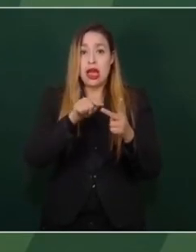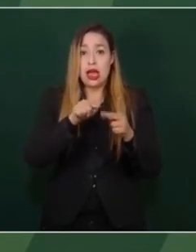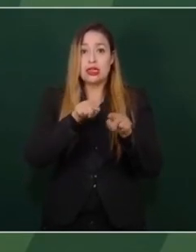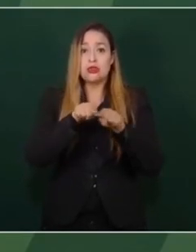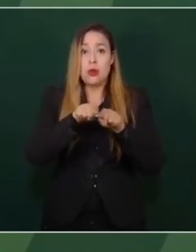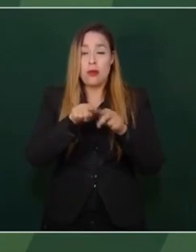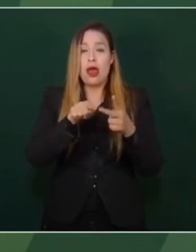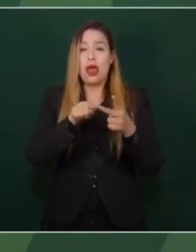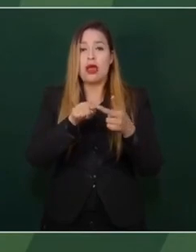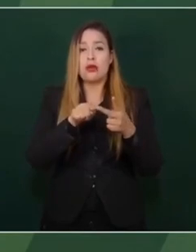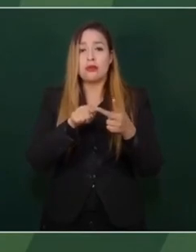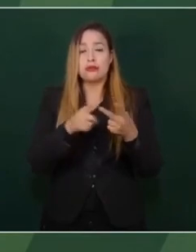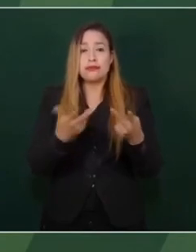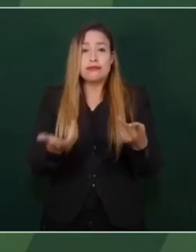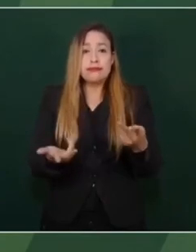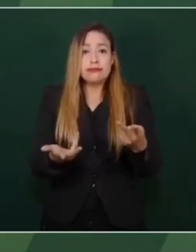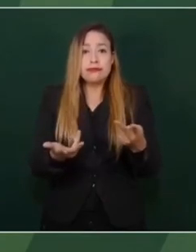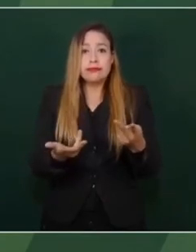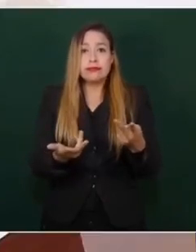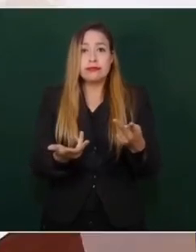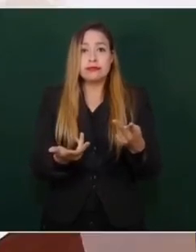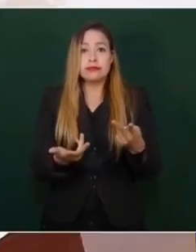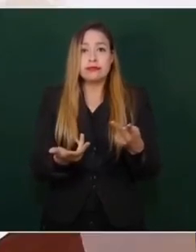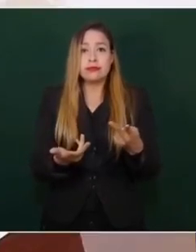hermano, a Gustavo.